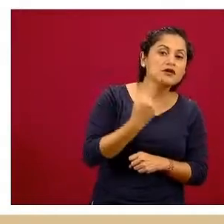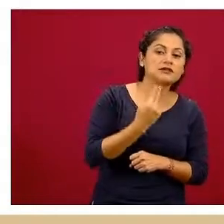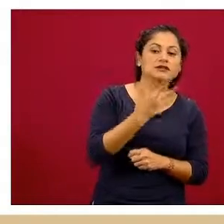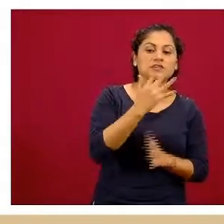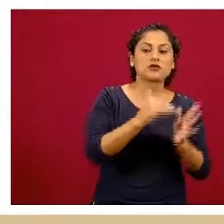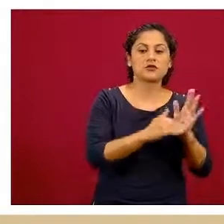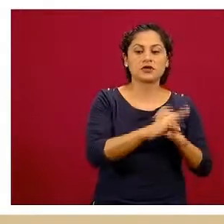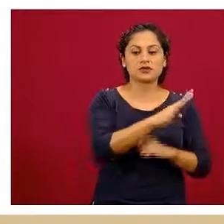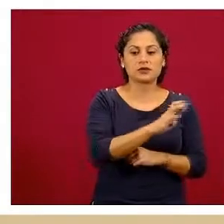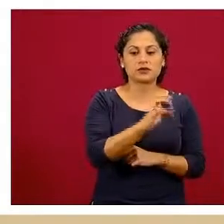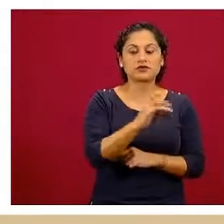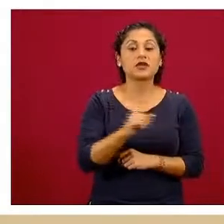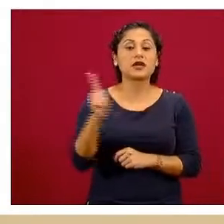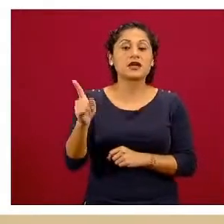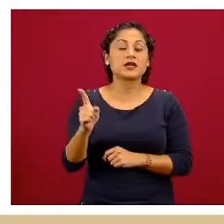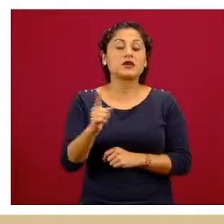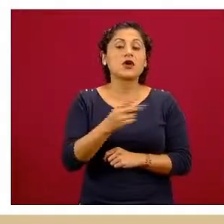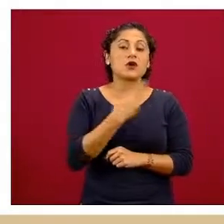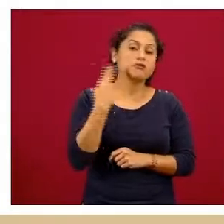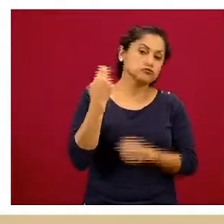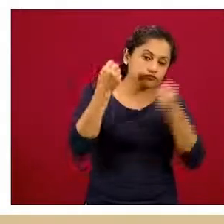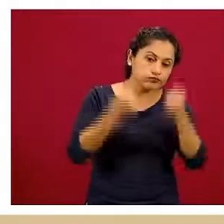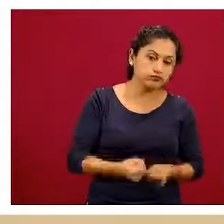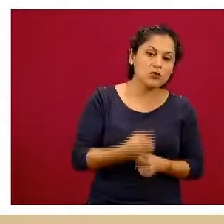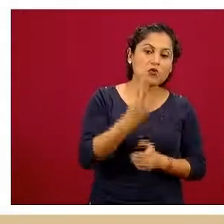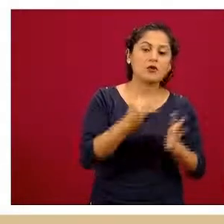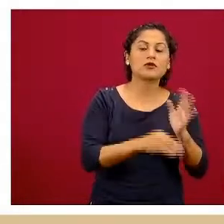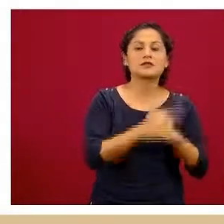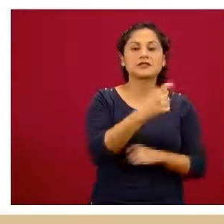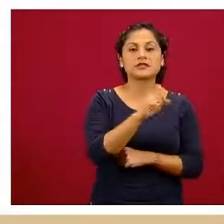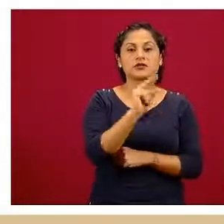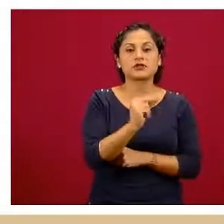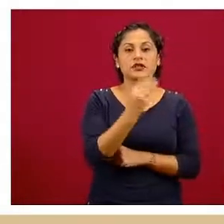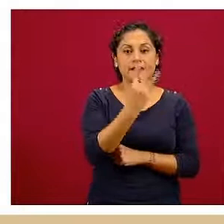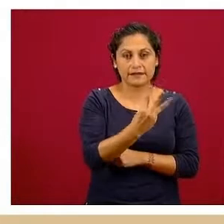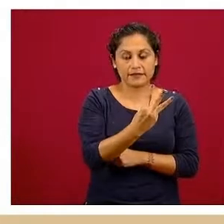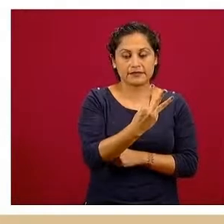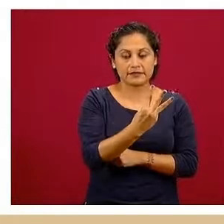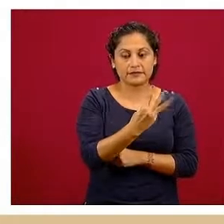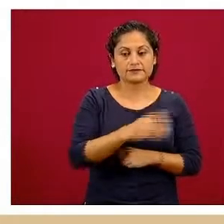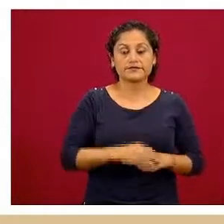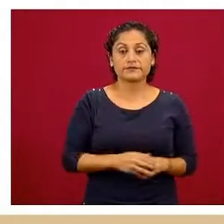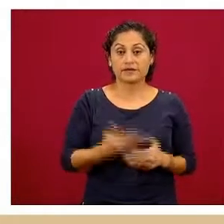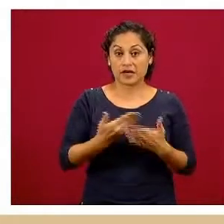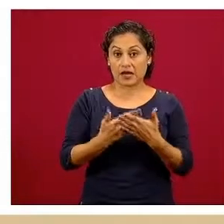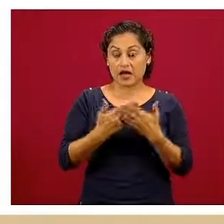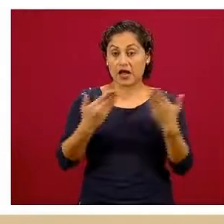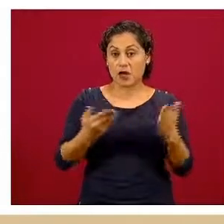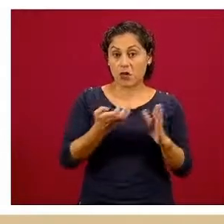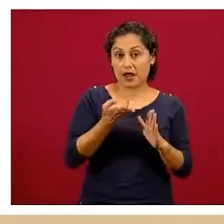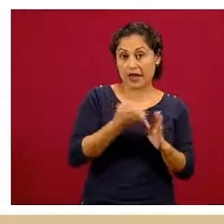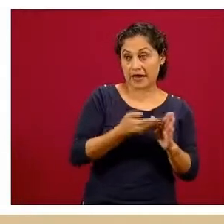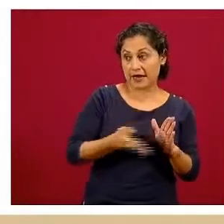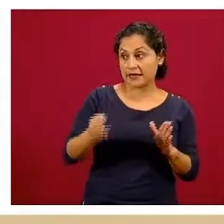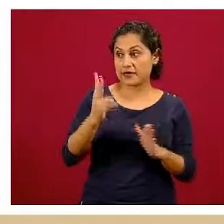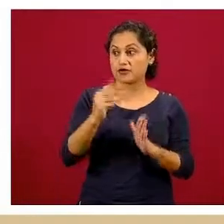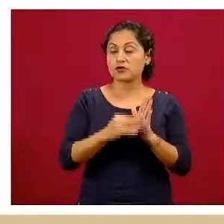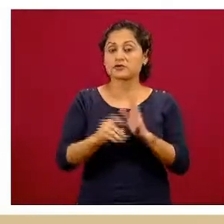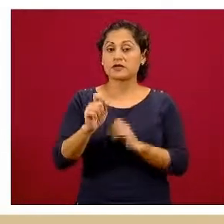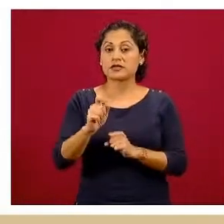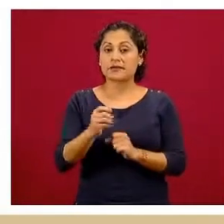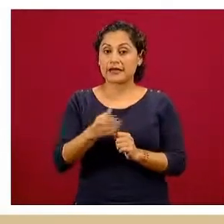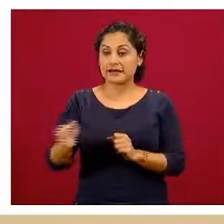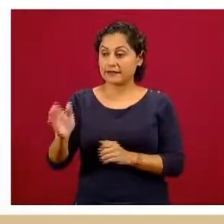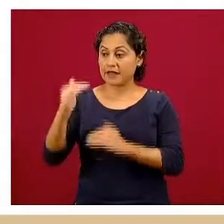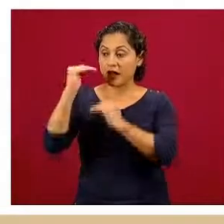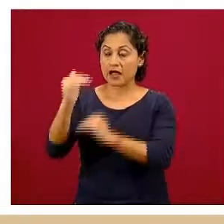y suicidios 4.183. En lo que va de enero 2020 a junio